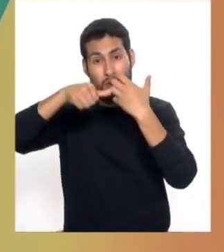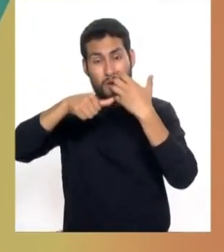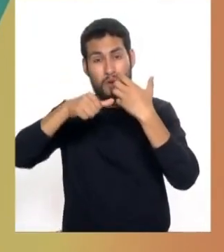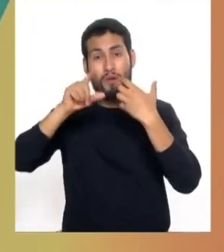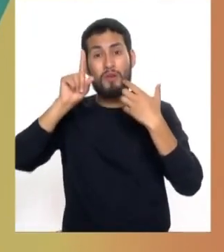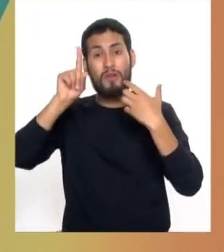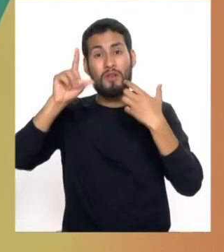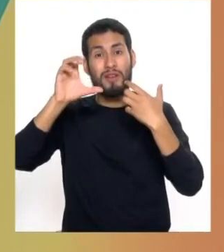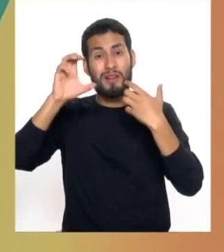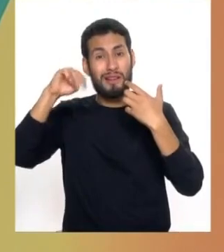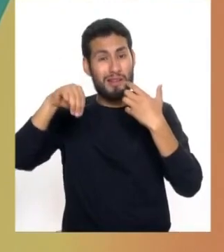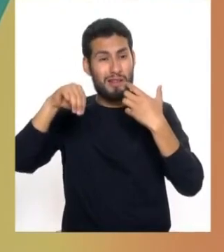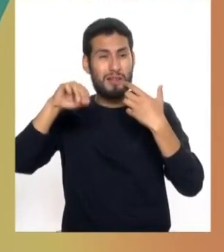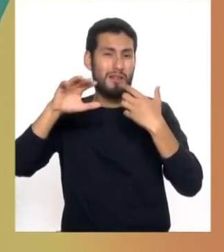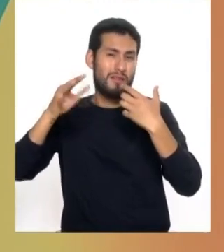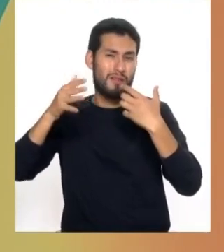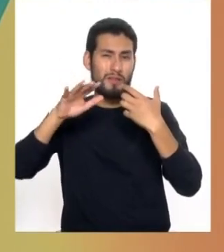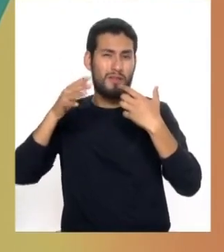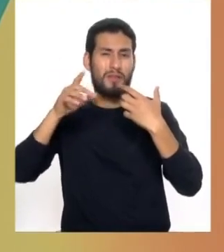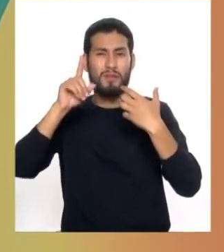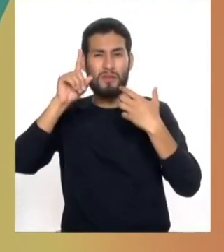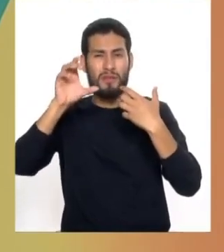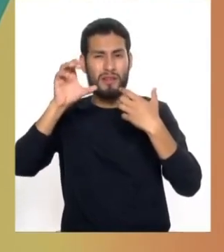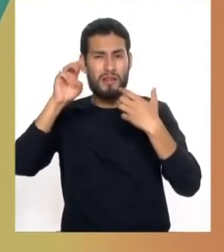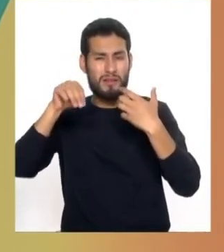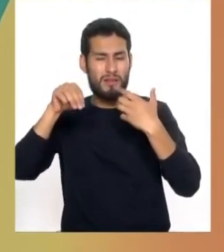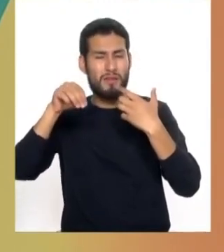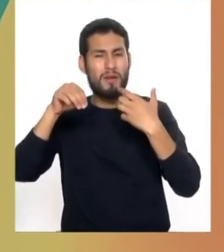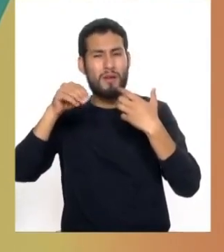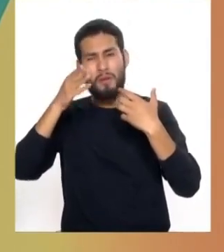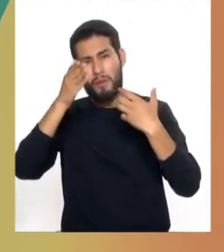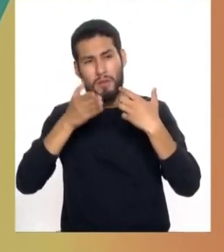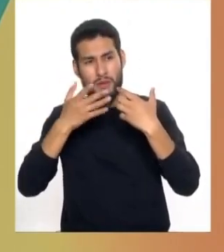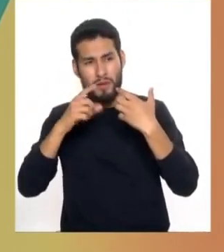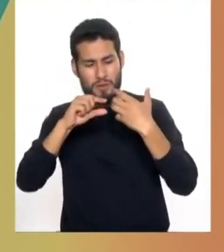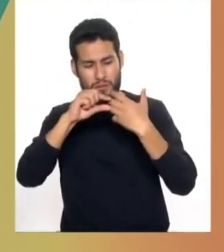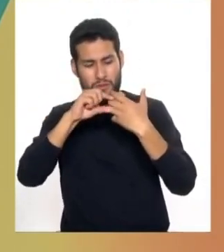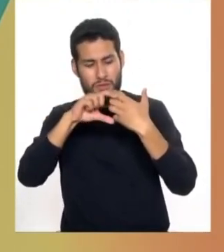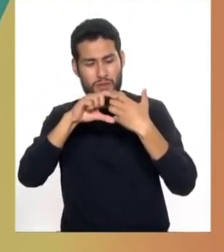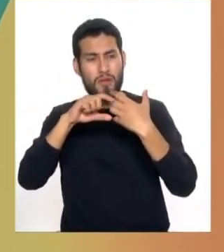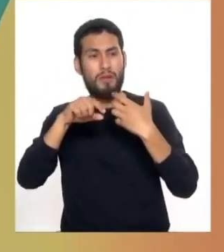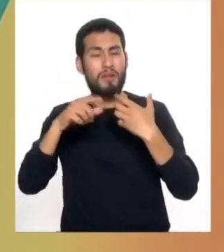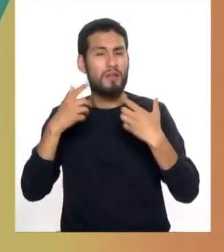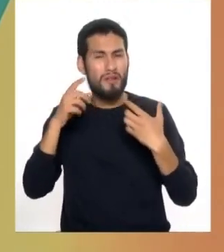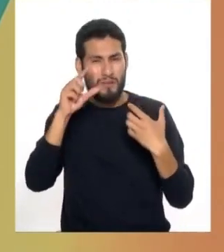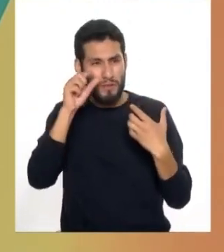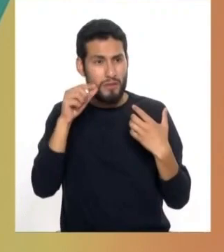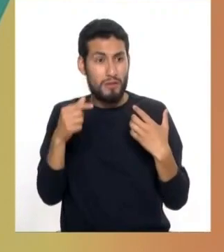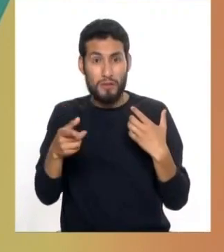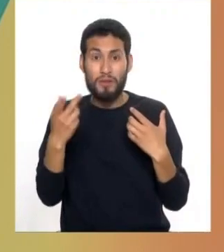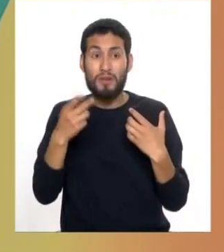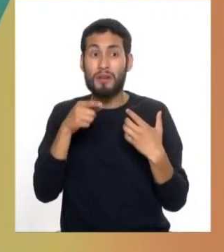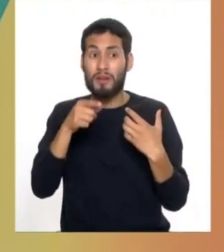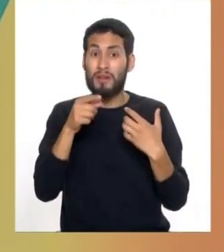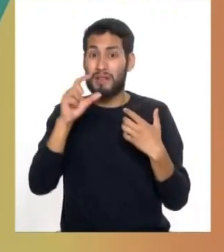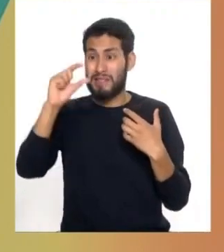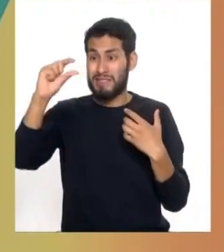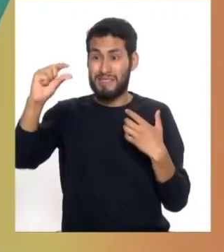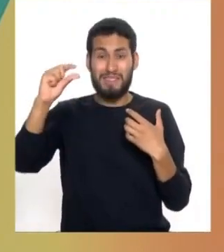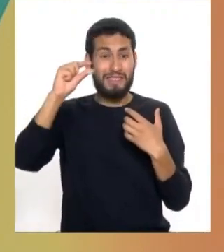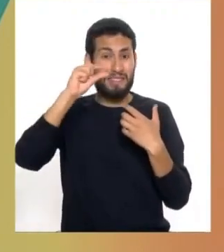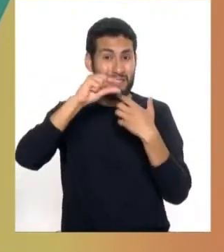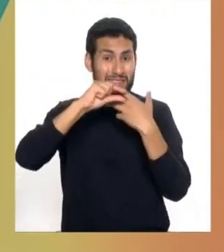centímetro a casi aproximadamente centímetro y medio. Podemos saber nosotros que nuestro ojo es bien pequeño, así que una incisión de ese tamaño